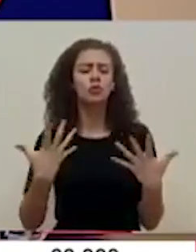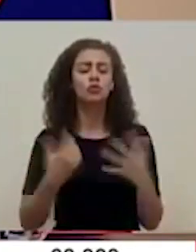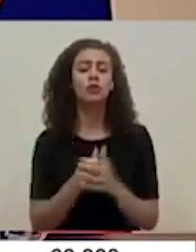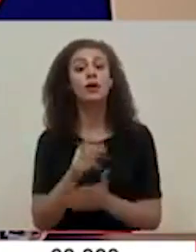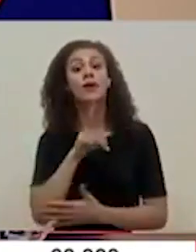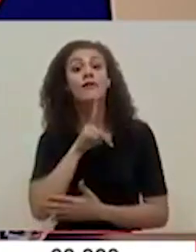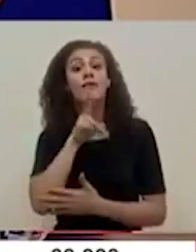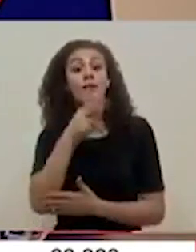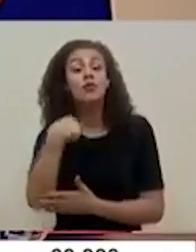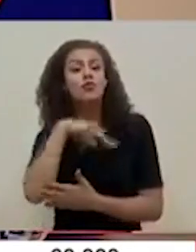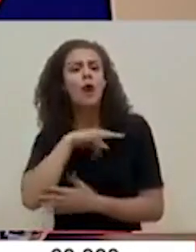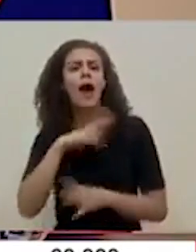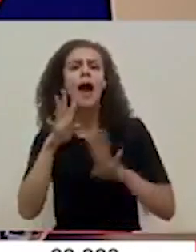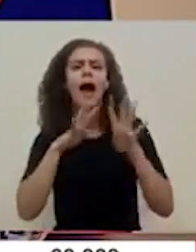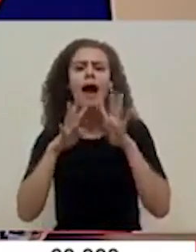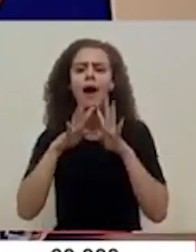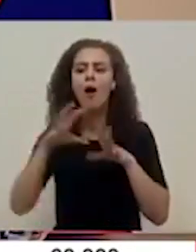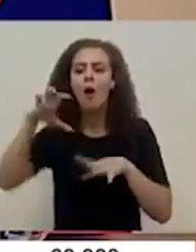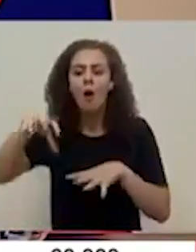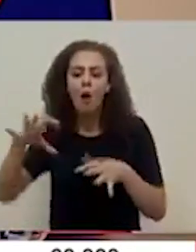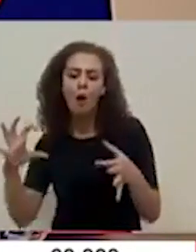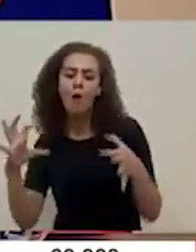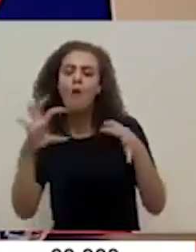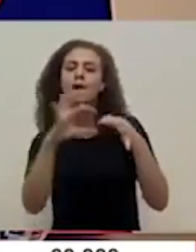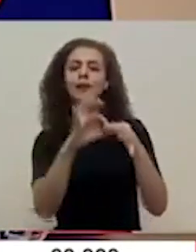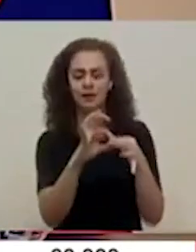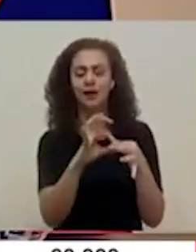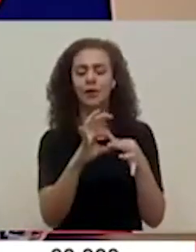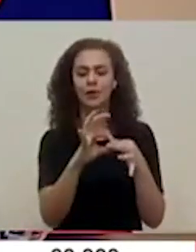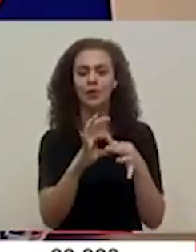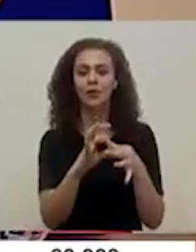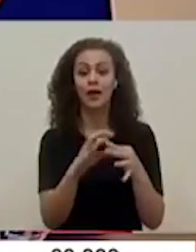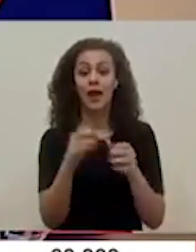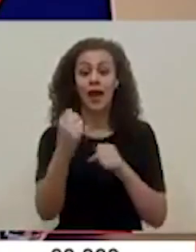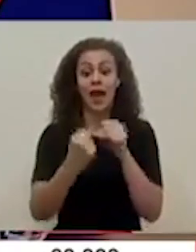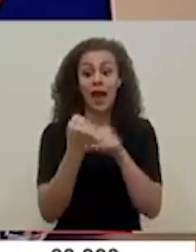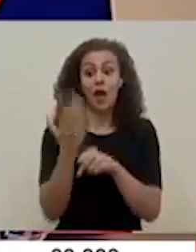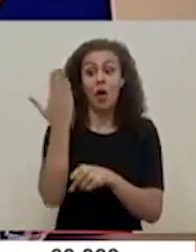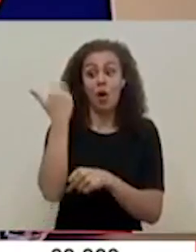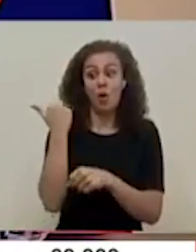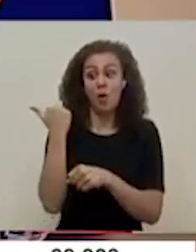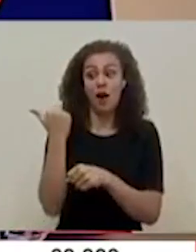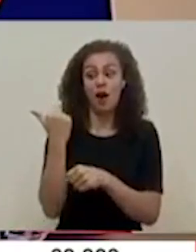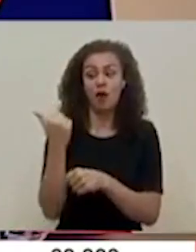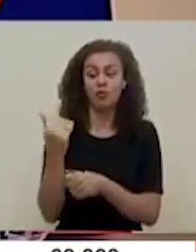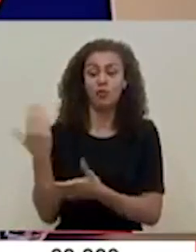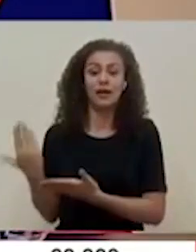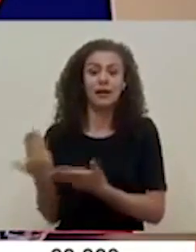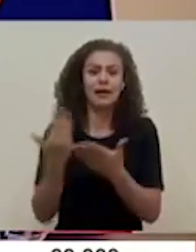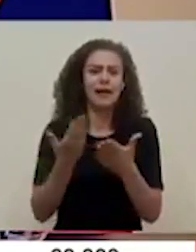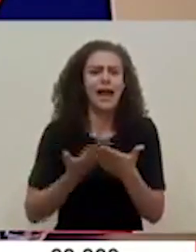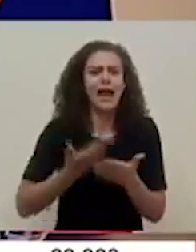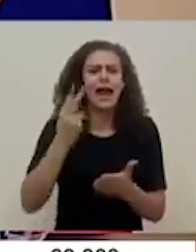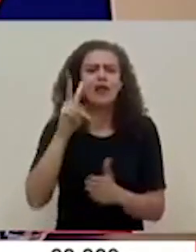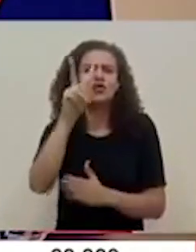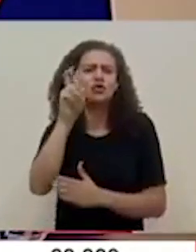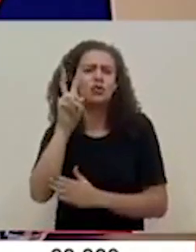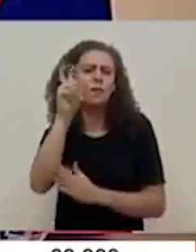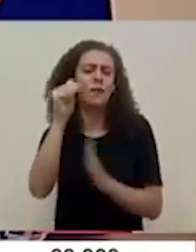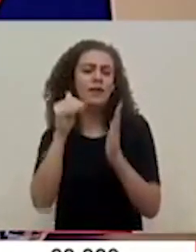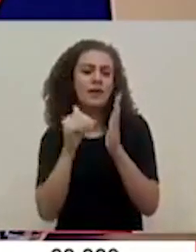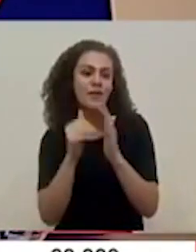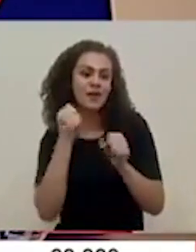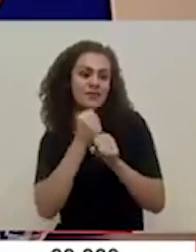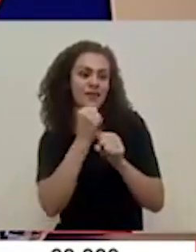realmente estamos hablando de un sector conectado que hasta el año pasado generaba casi 220 mil